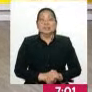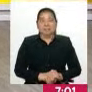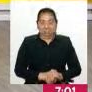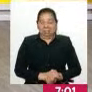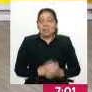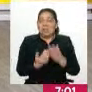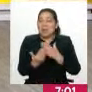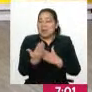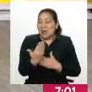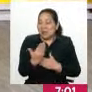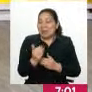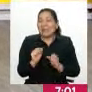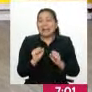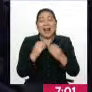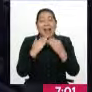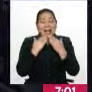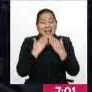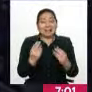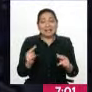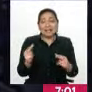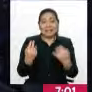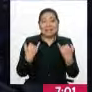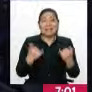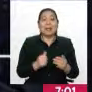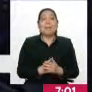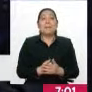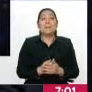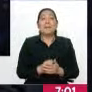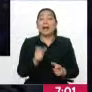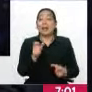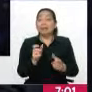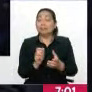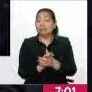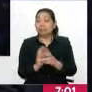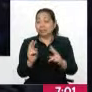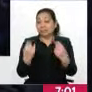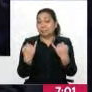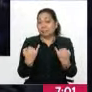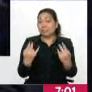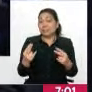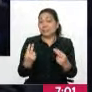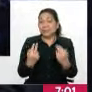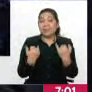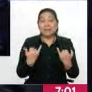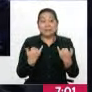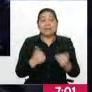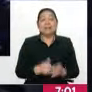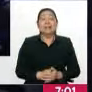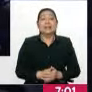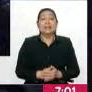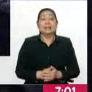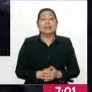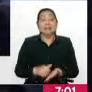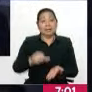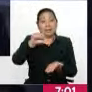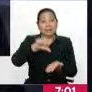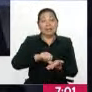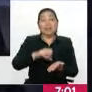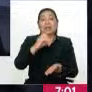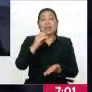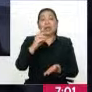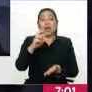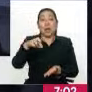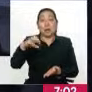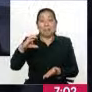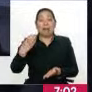Buenos días, Nicolás. Gracias por el pase. El saludo también para nuestros amigos televidentes. Efectivamente, estamos aquí en la sede de Corpac,